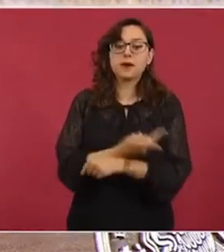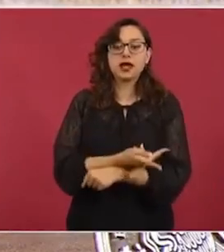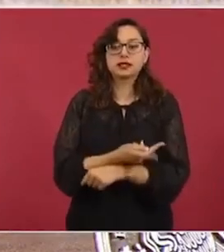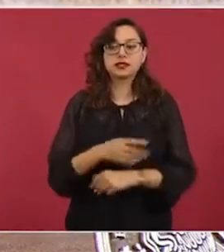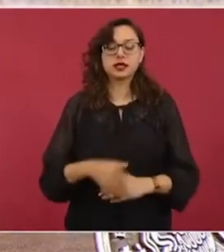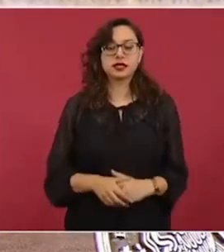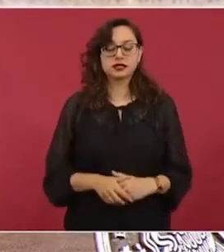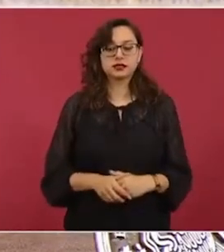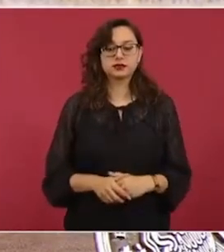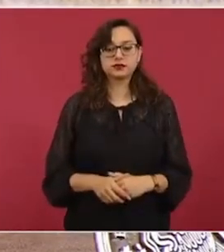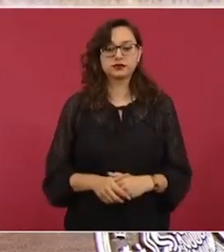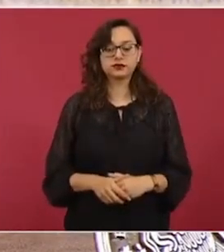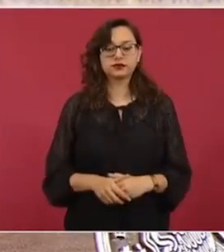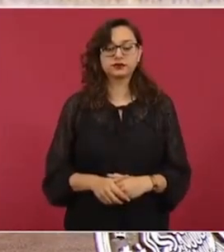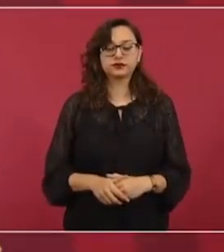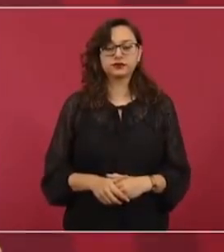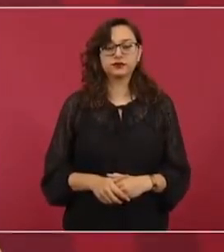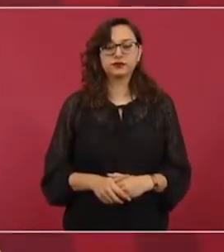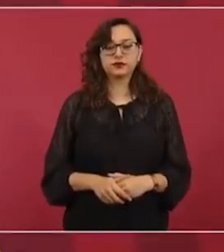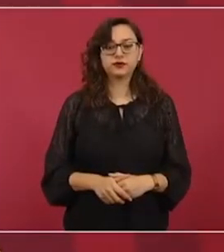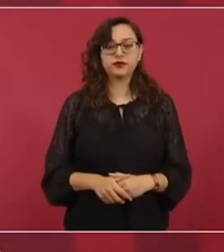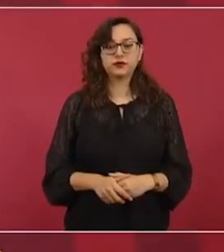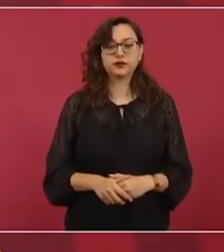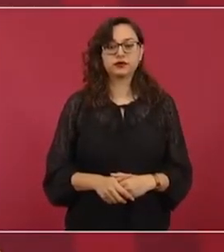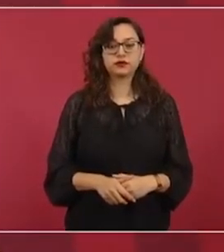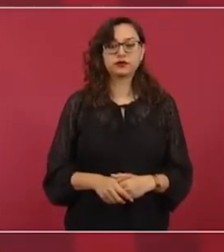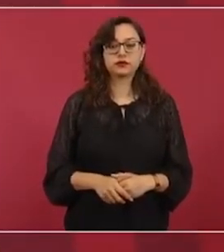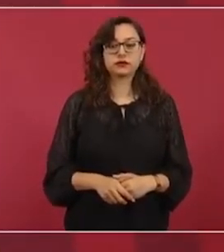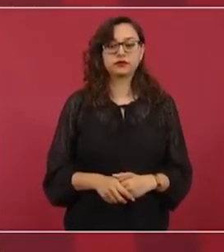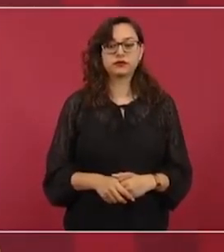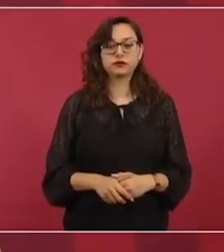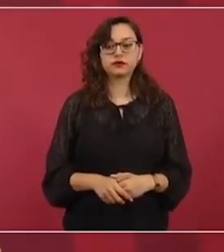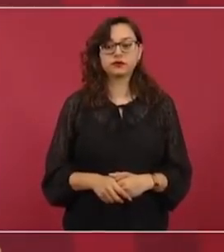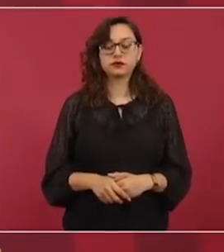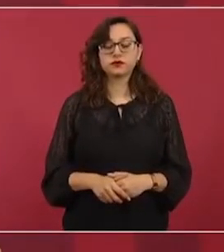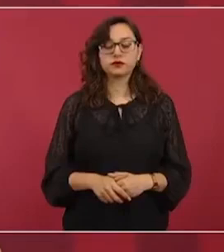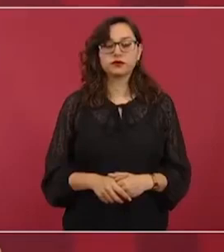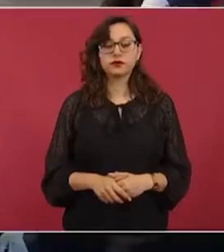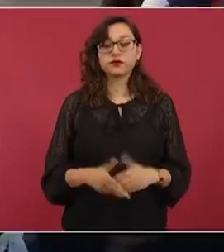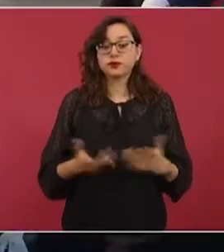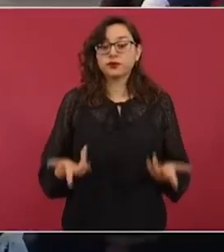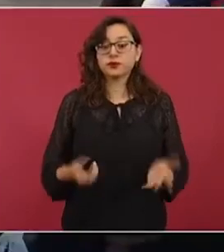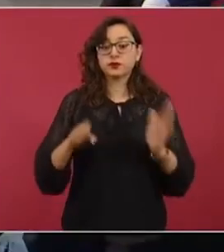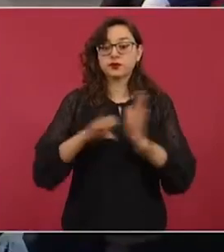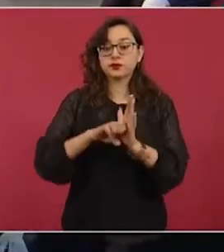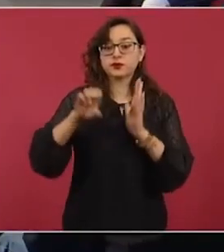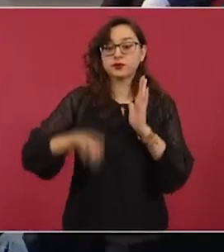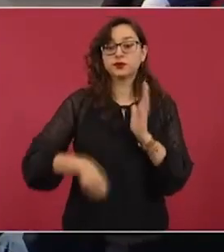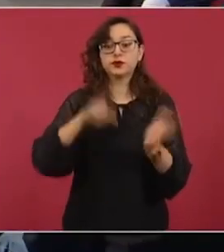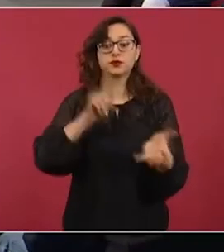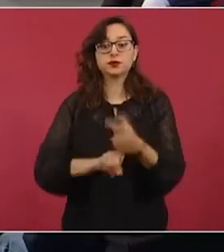Por ejemplo, lo de la compra de los bots,